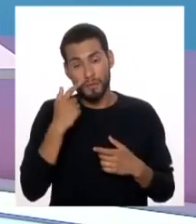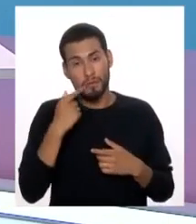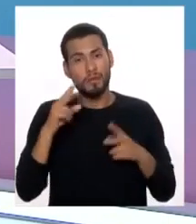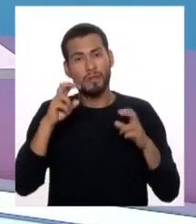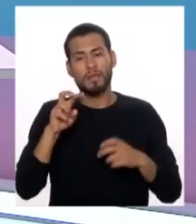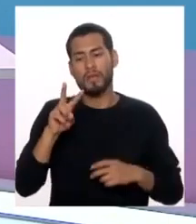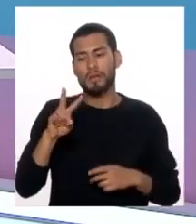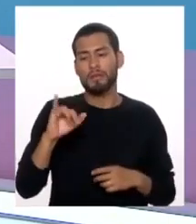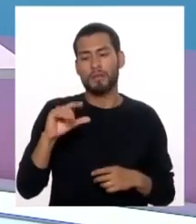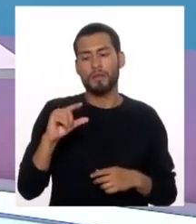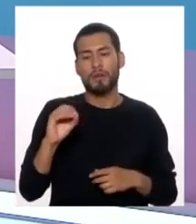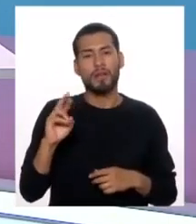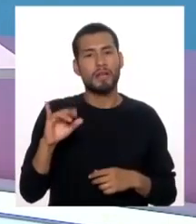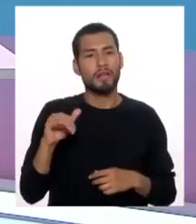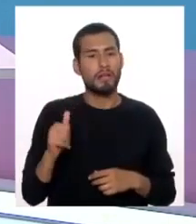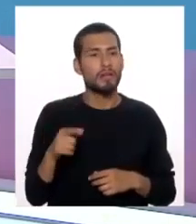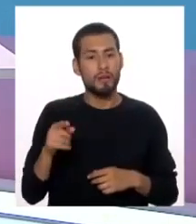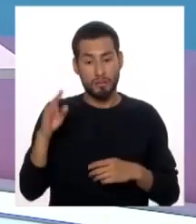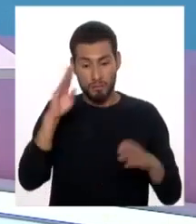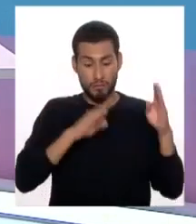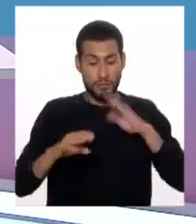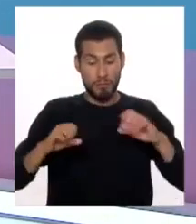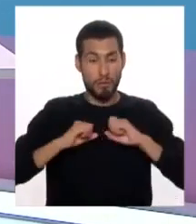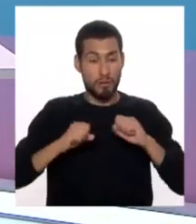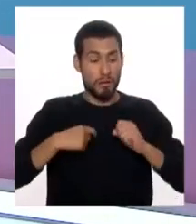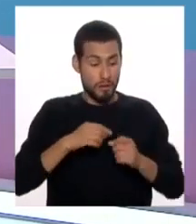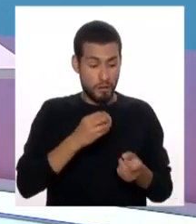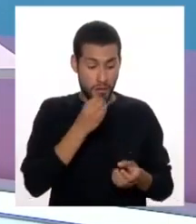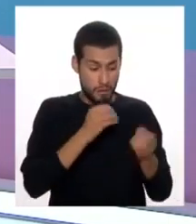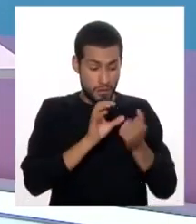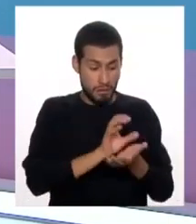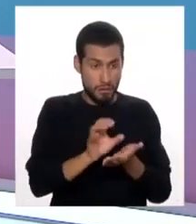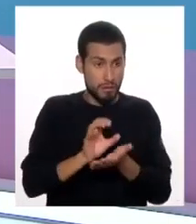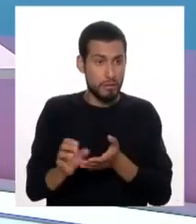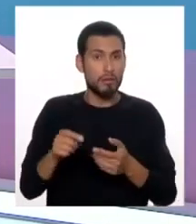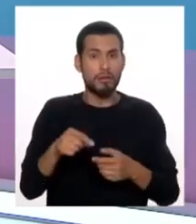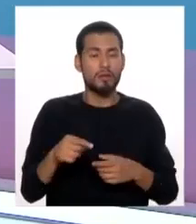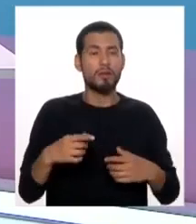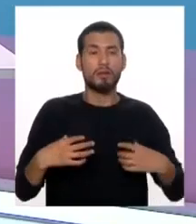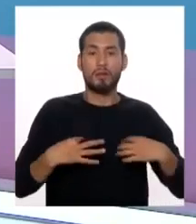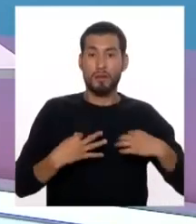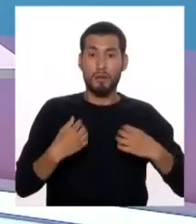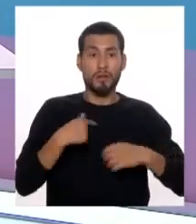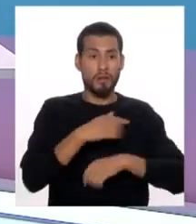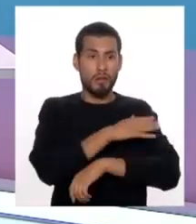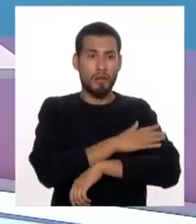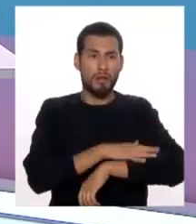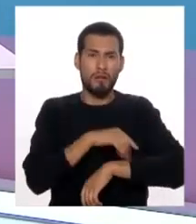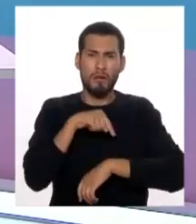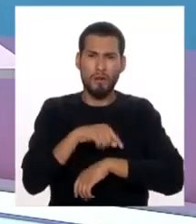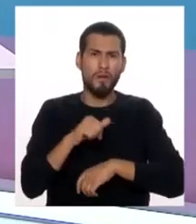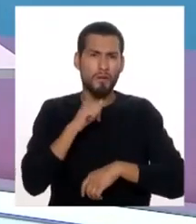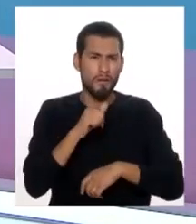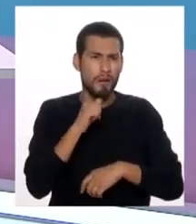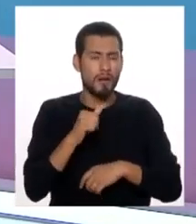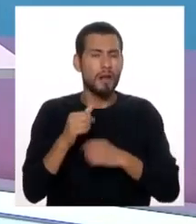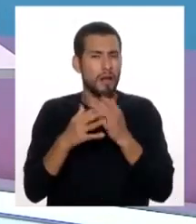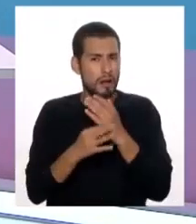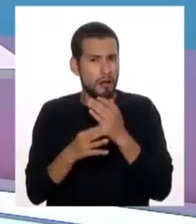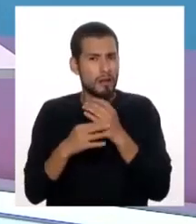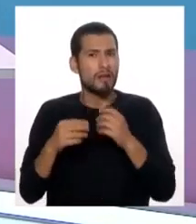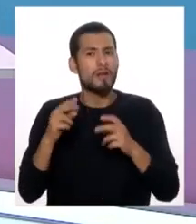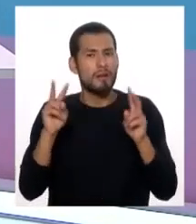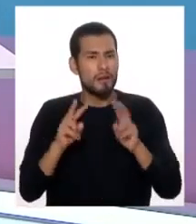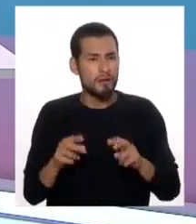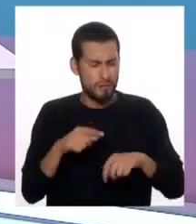vigorexia, que se preocupan tanto en hacer restricción alimentaria, te das cuenta en una piel absolutamente acartonada por la falta de las grasas, de